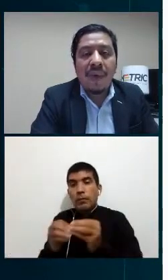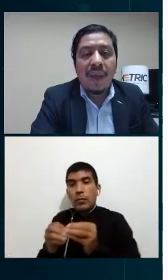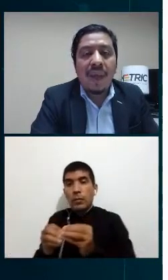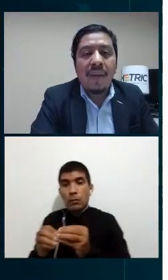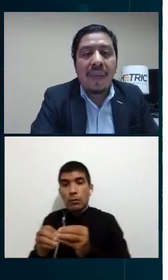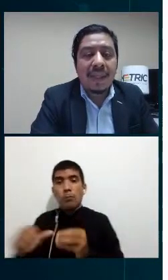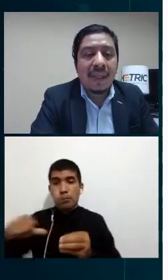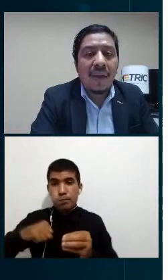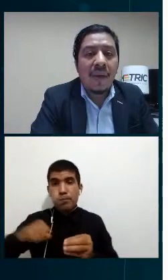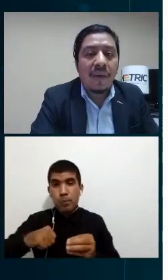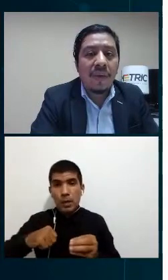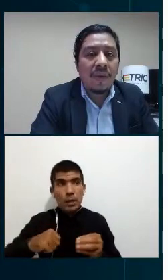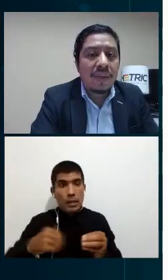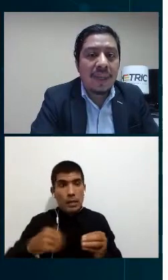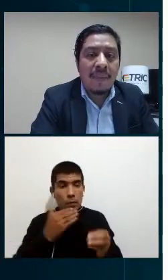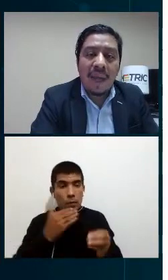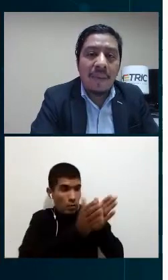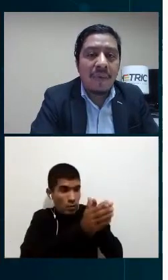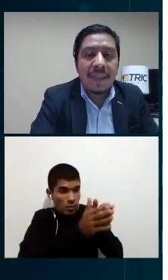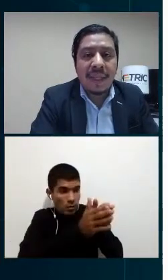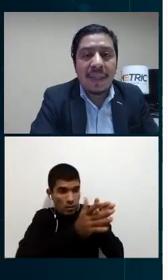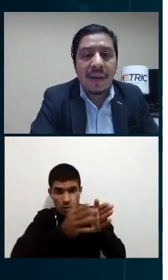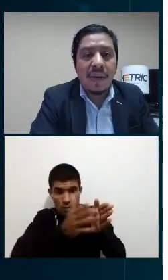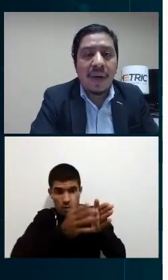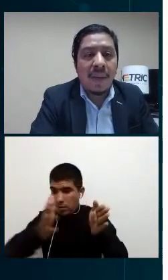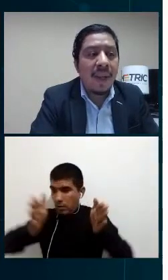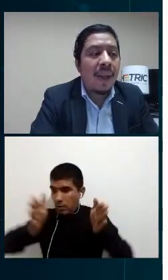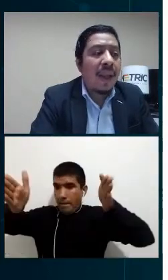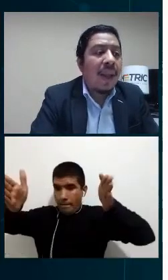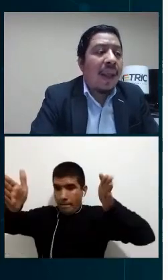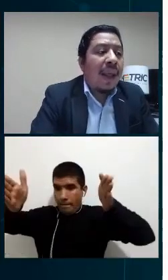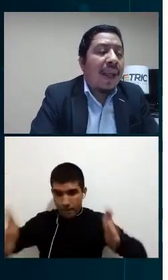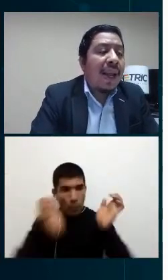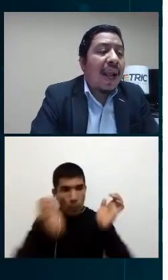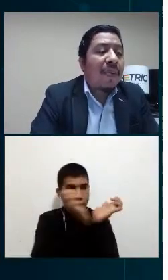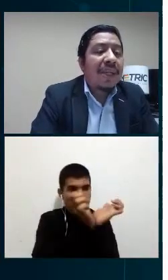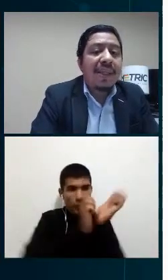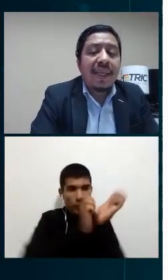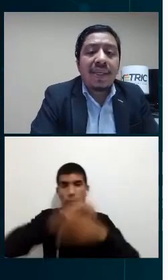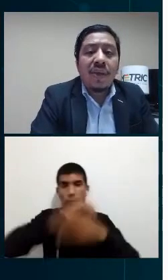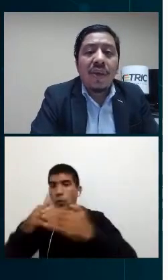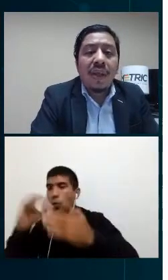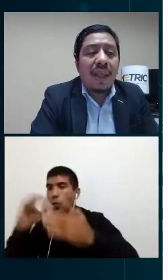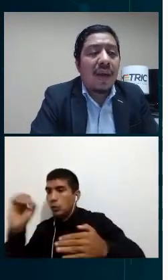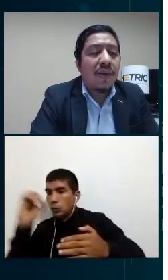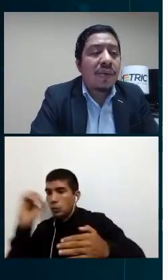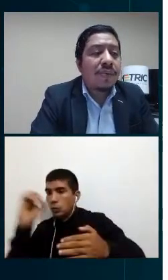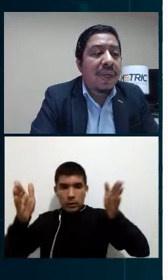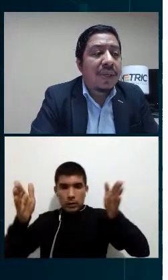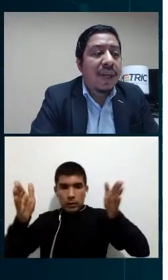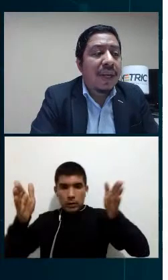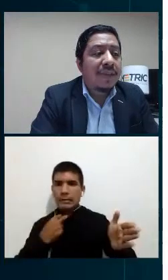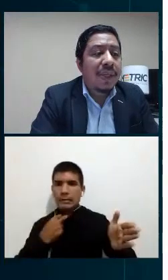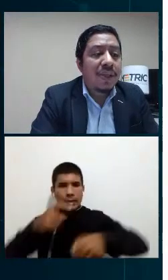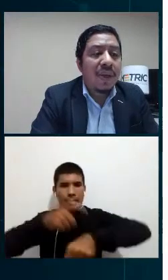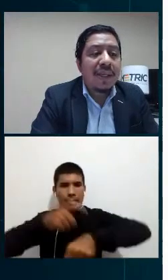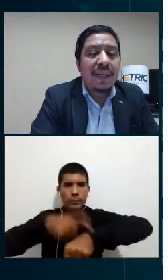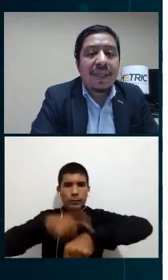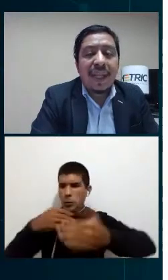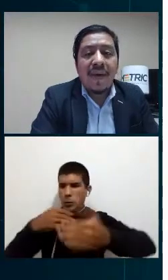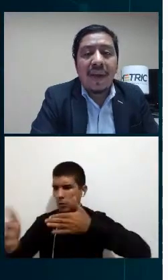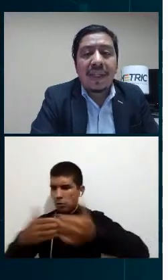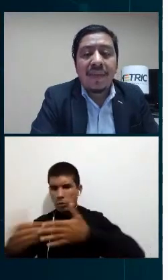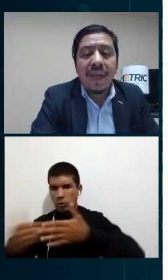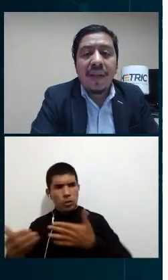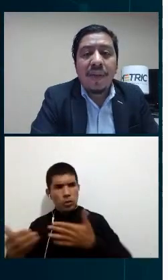que el tiempo fue bastante corto nos apegamos bastante al cronograma y la capacitación de las personas